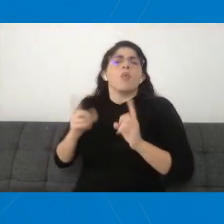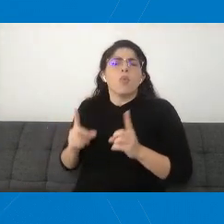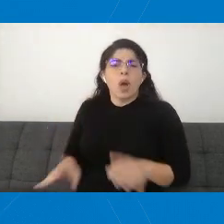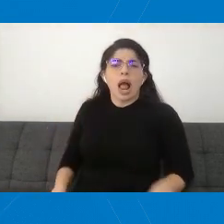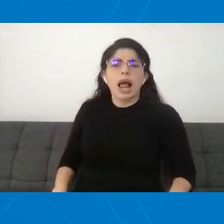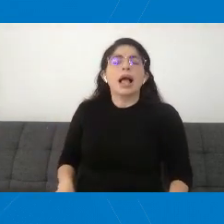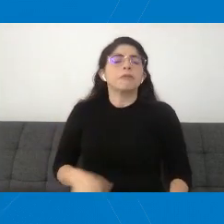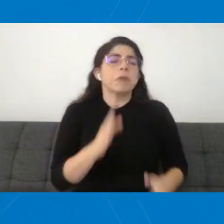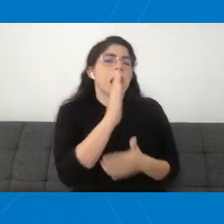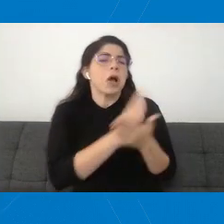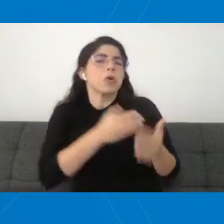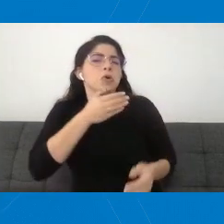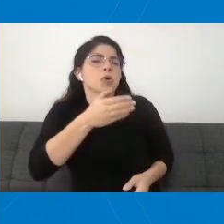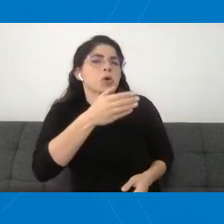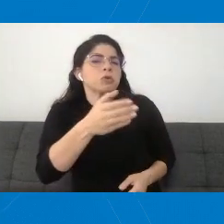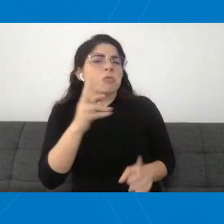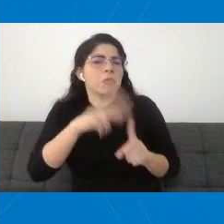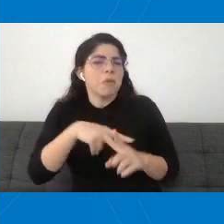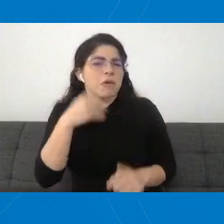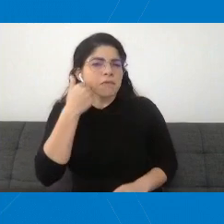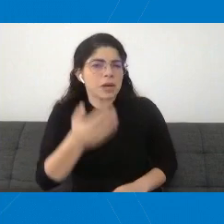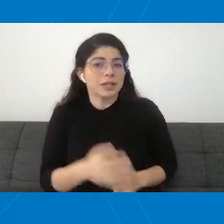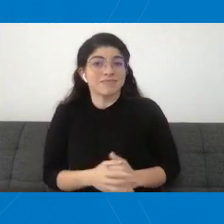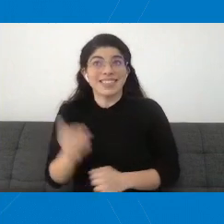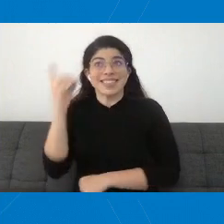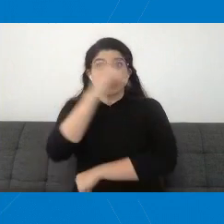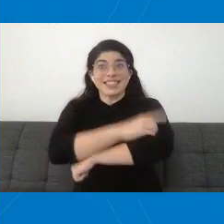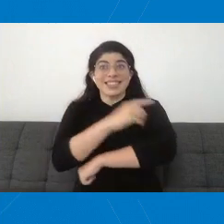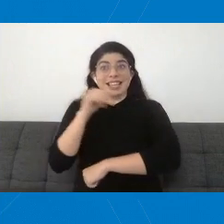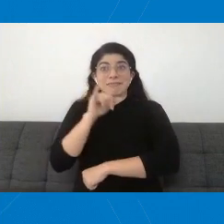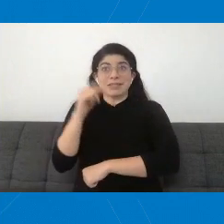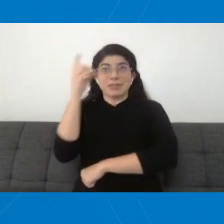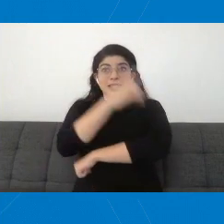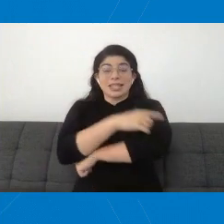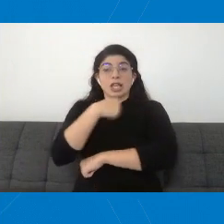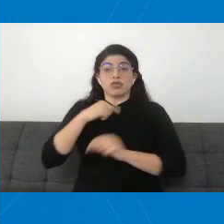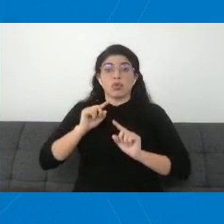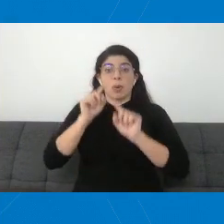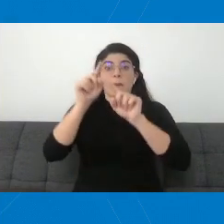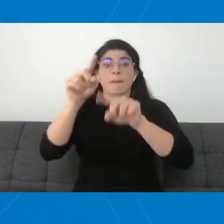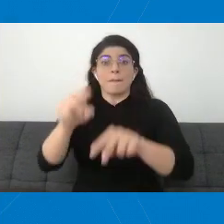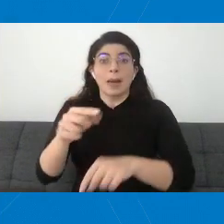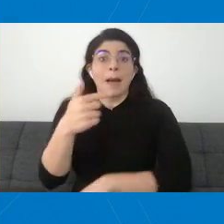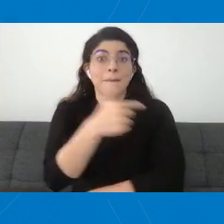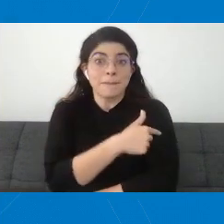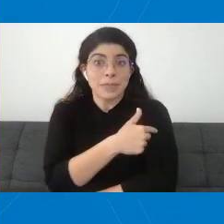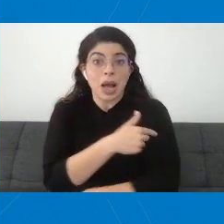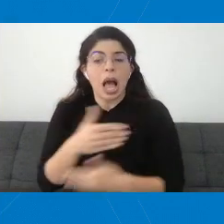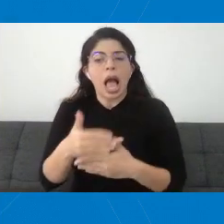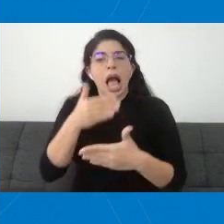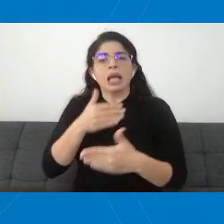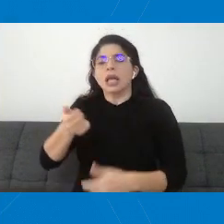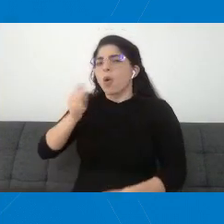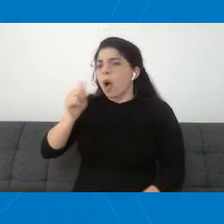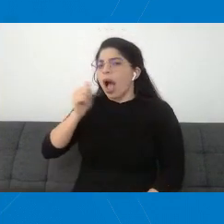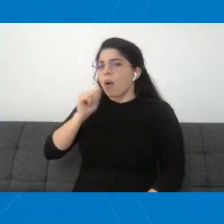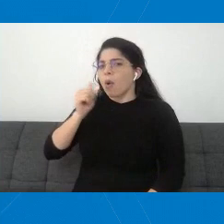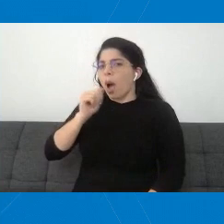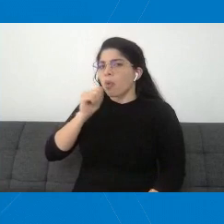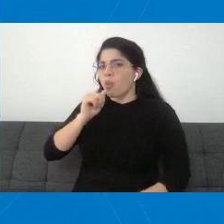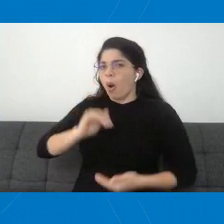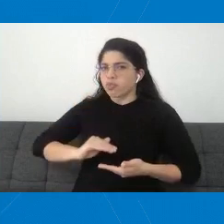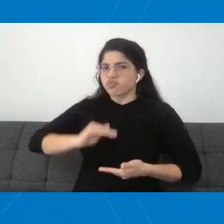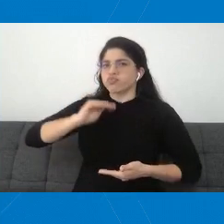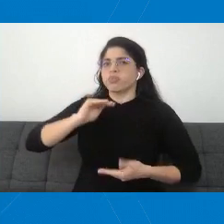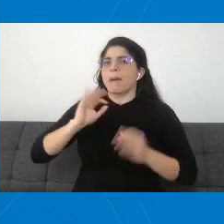consejos prácticos. El día que van a asistir a la vacunación, que vayan bien hidrataditos, que hayan tomado agua